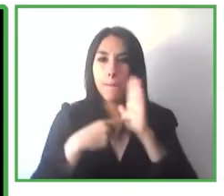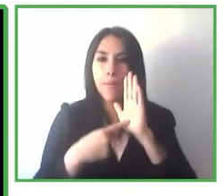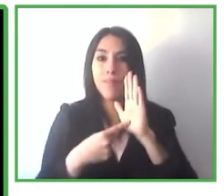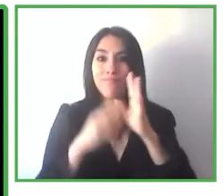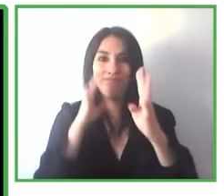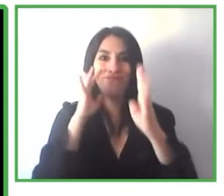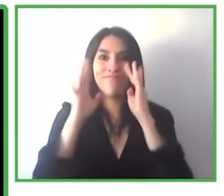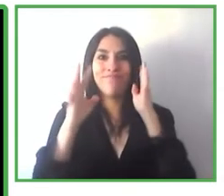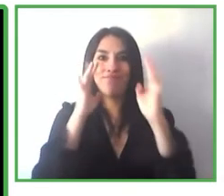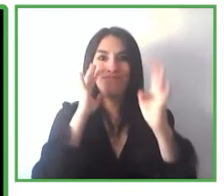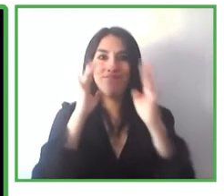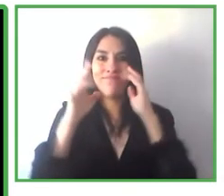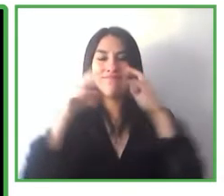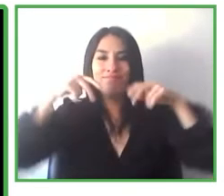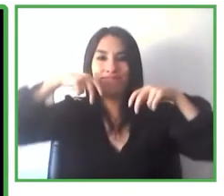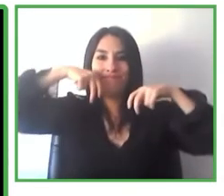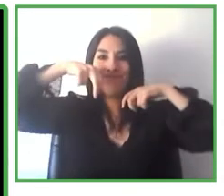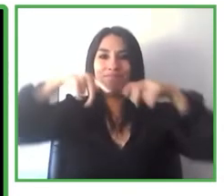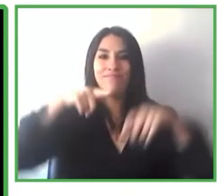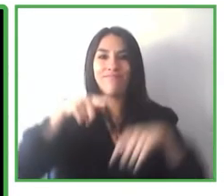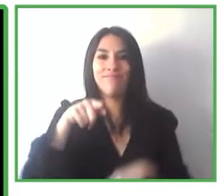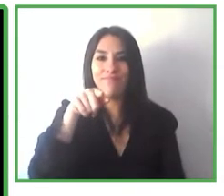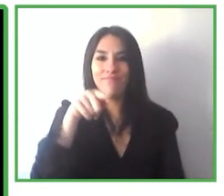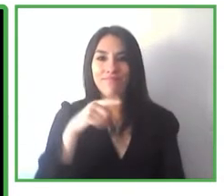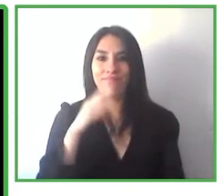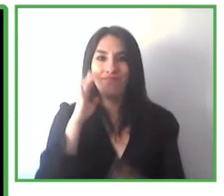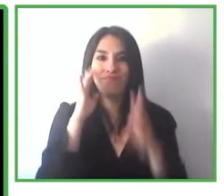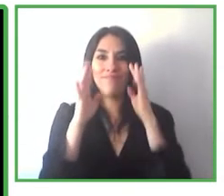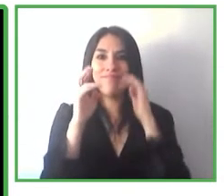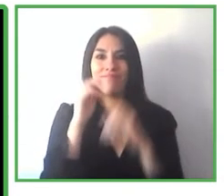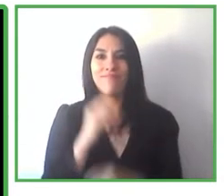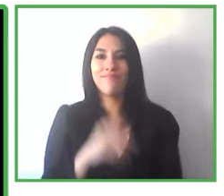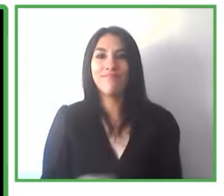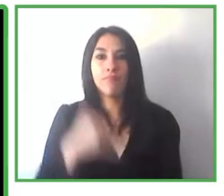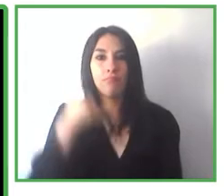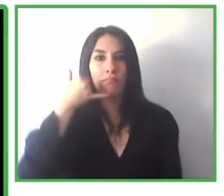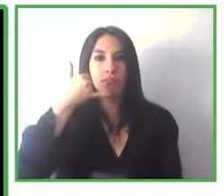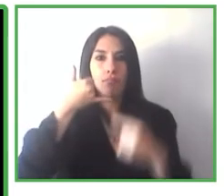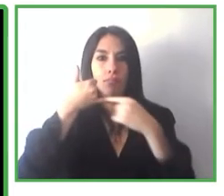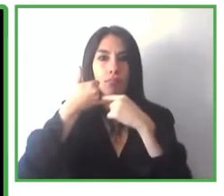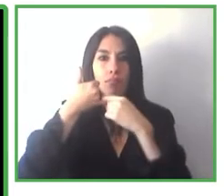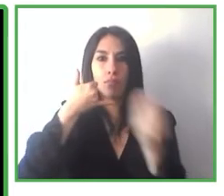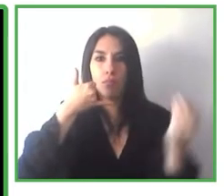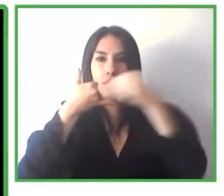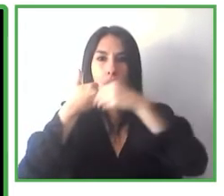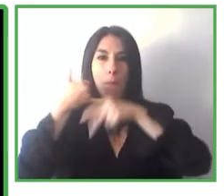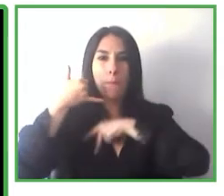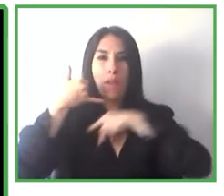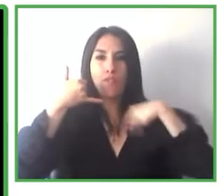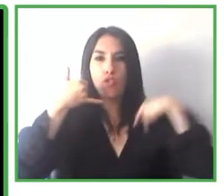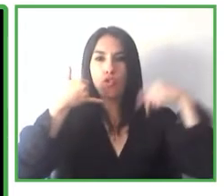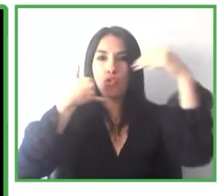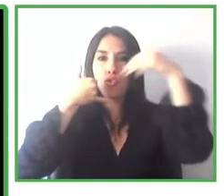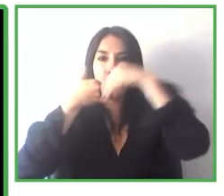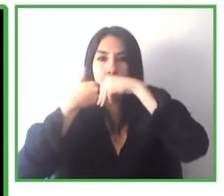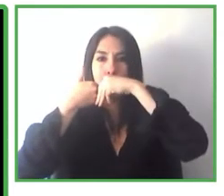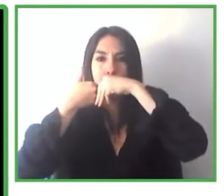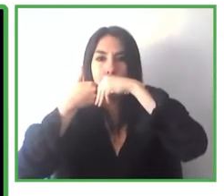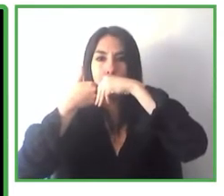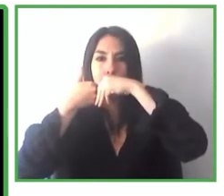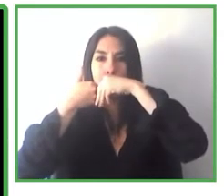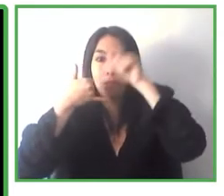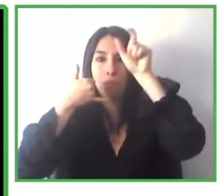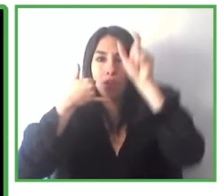española introduciendo un código Navilens conseguiremos que las personas con discapacidad visual pudiesen identificar los diferentes stands que les